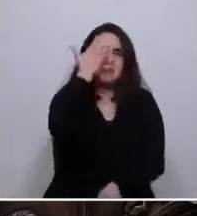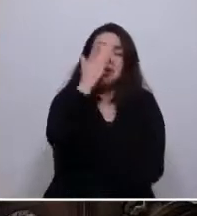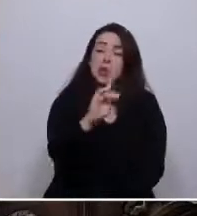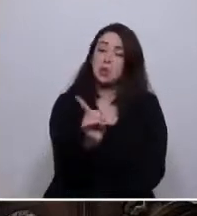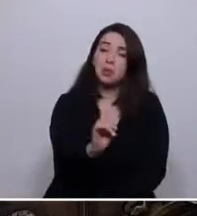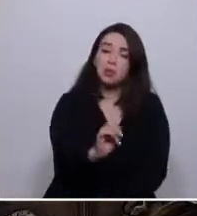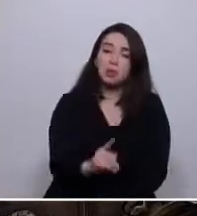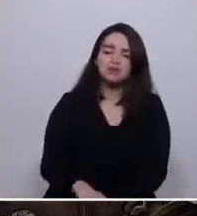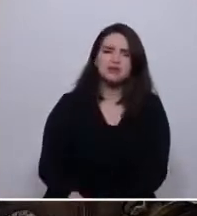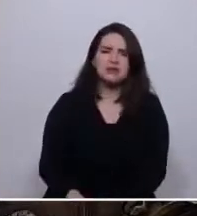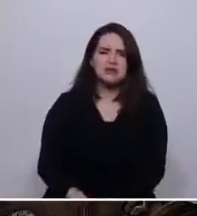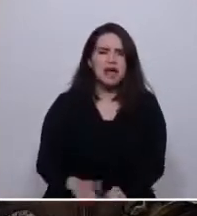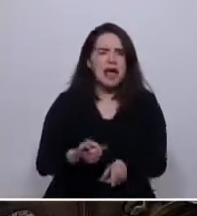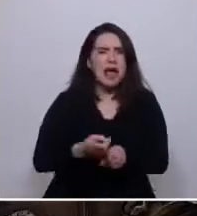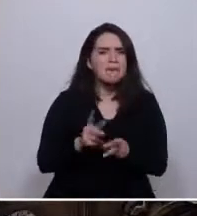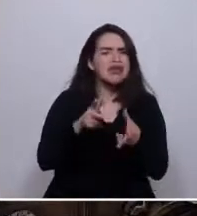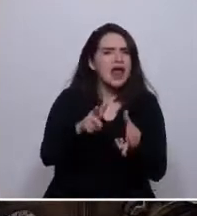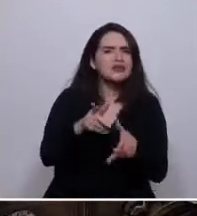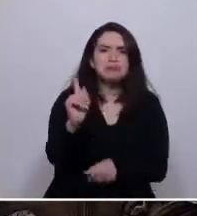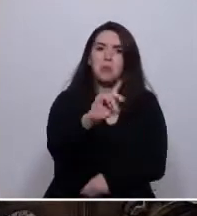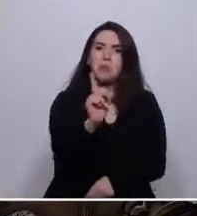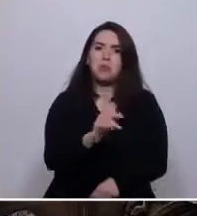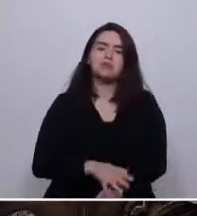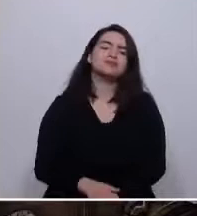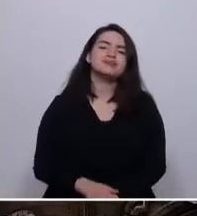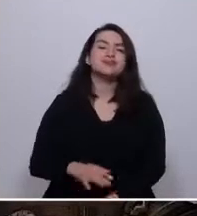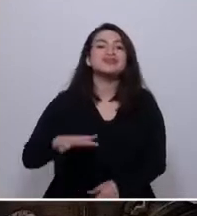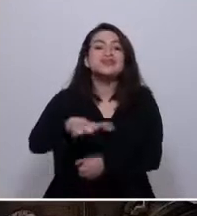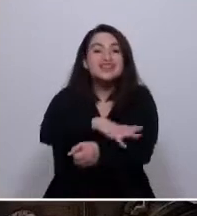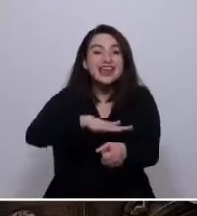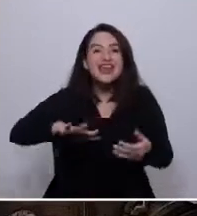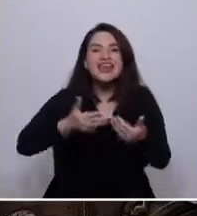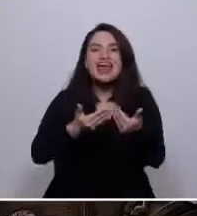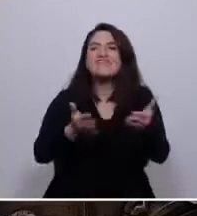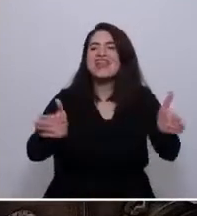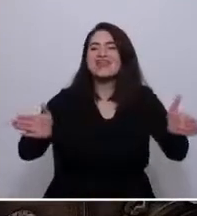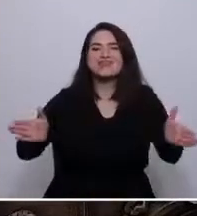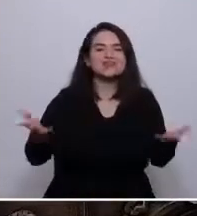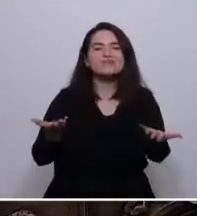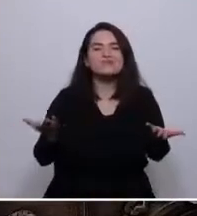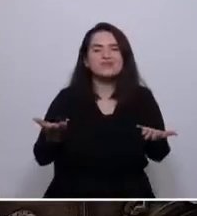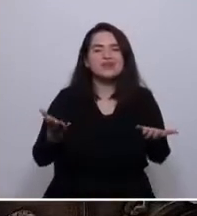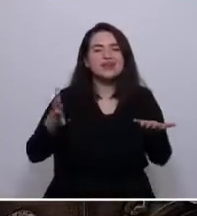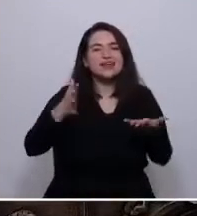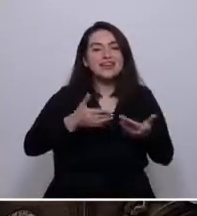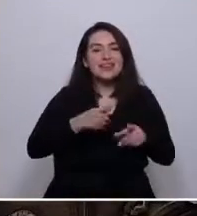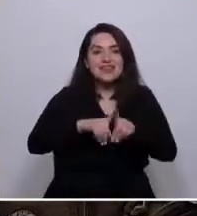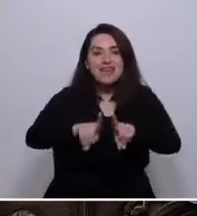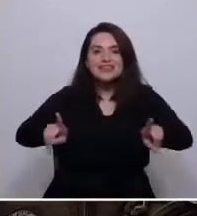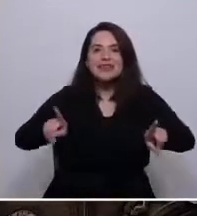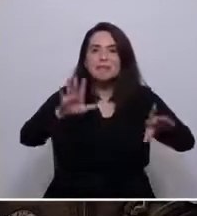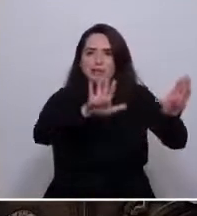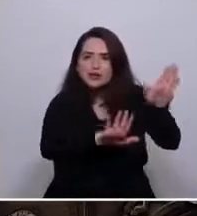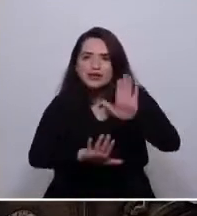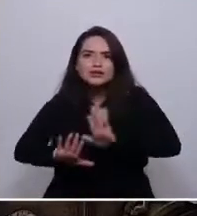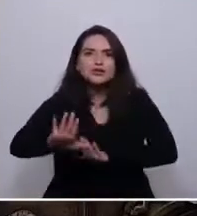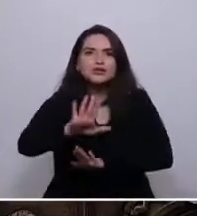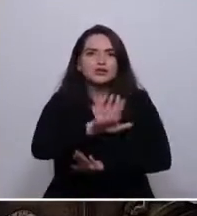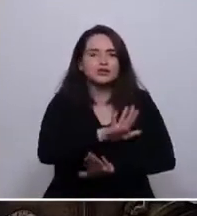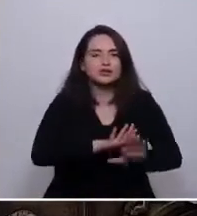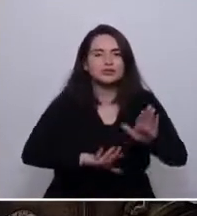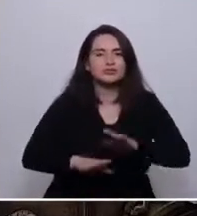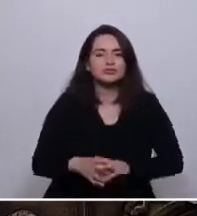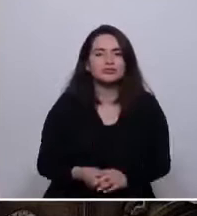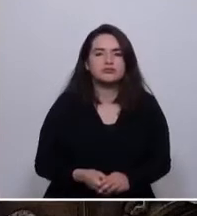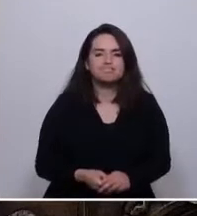ni siquiera una amenaza. Lo que una sociedad abierta tiene que hacer es proteger su diversidad e impedir que algún